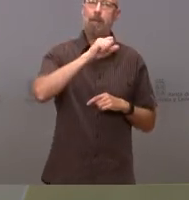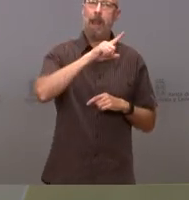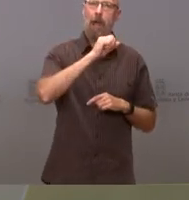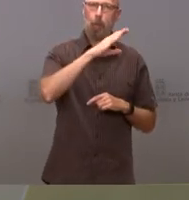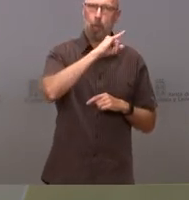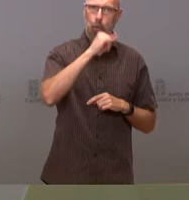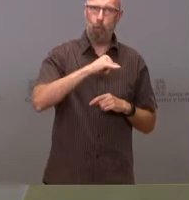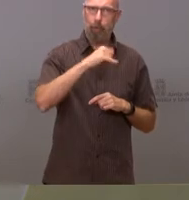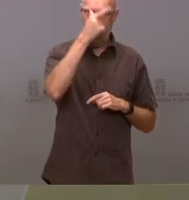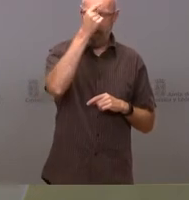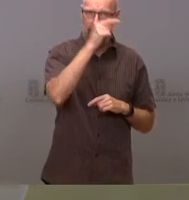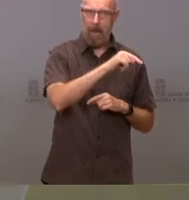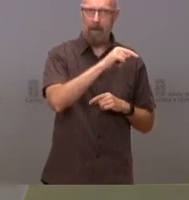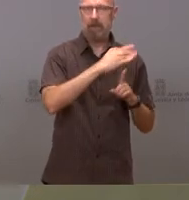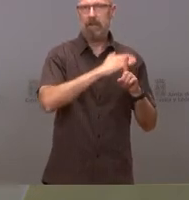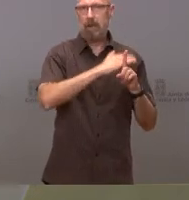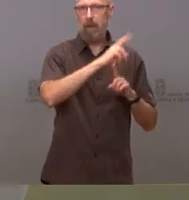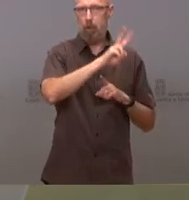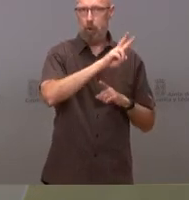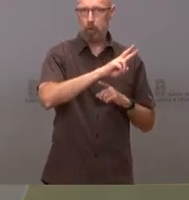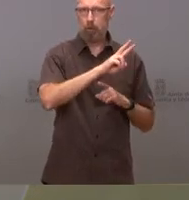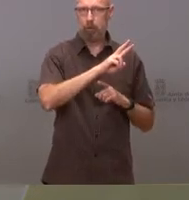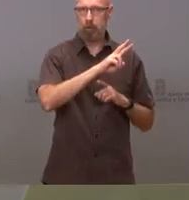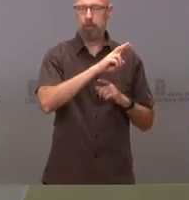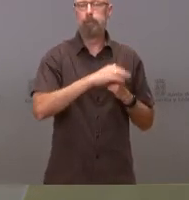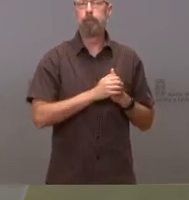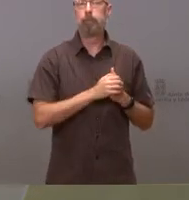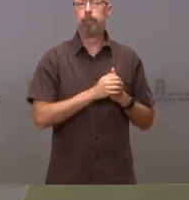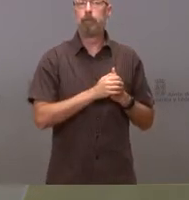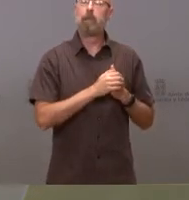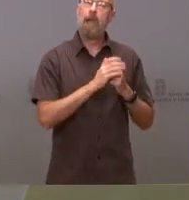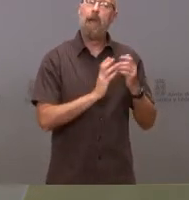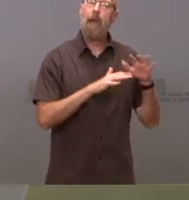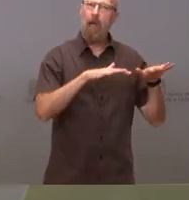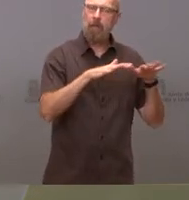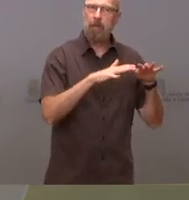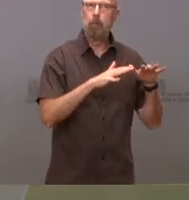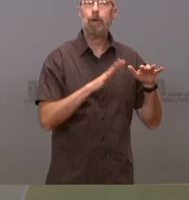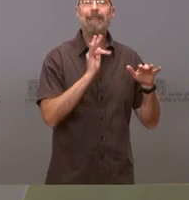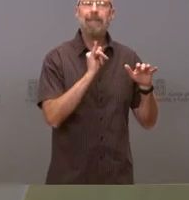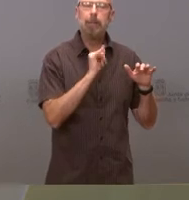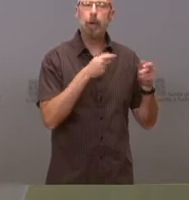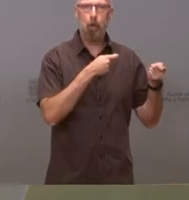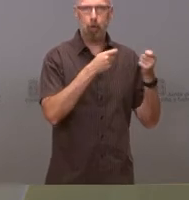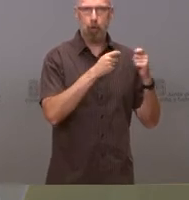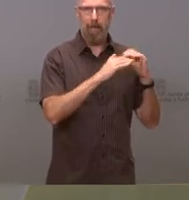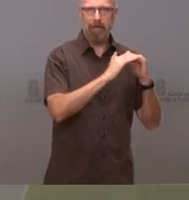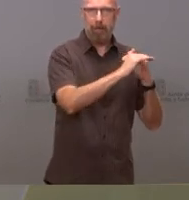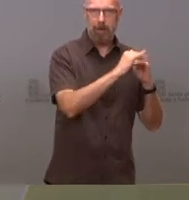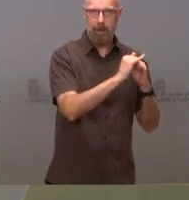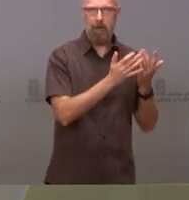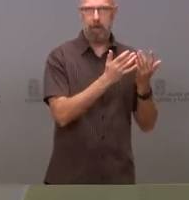en Ávila, que está en nivel 2 de Infocal, está activo y estabilizado. Es decir, ya lleva, pues,